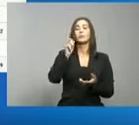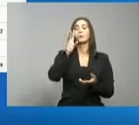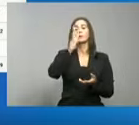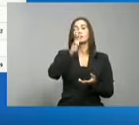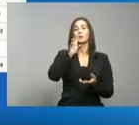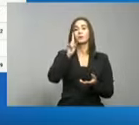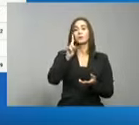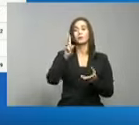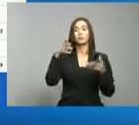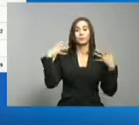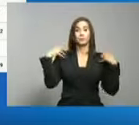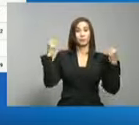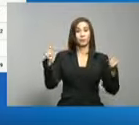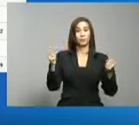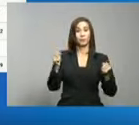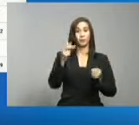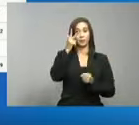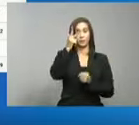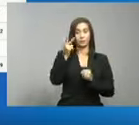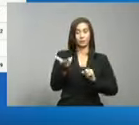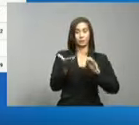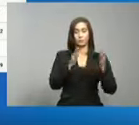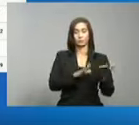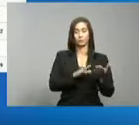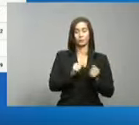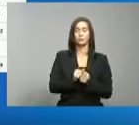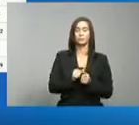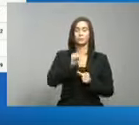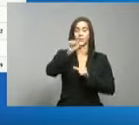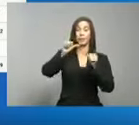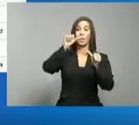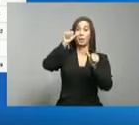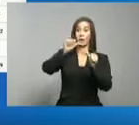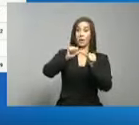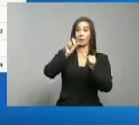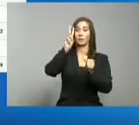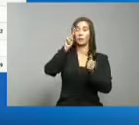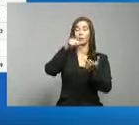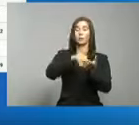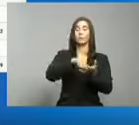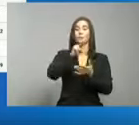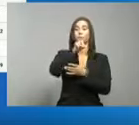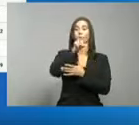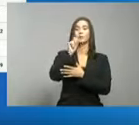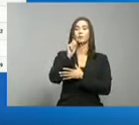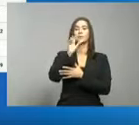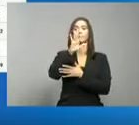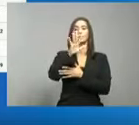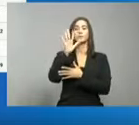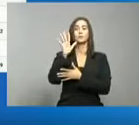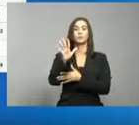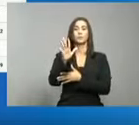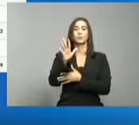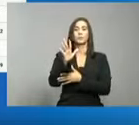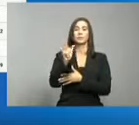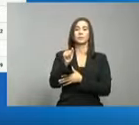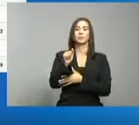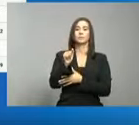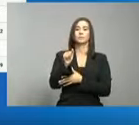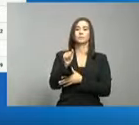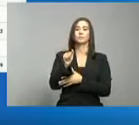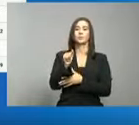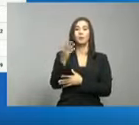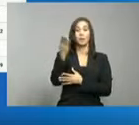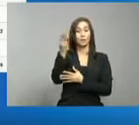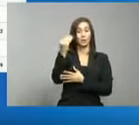fallecimientos. Asua, 2.155 con 14 casos nuevos,